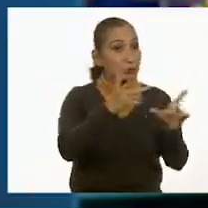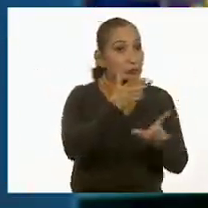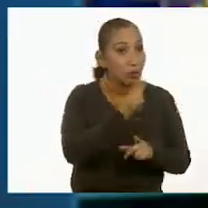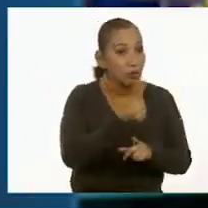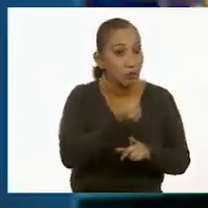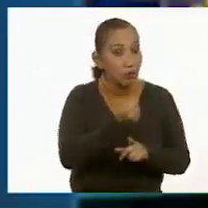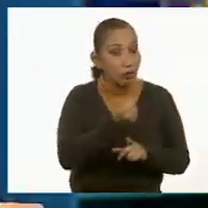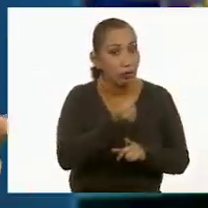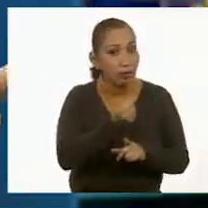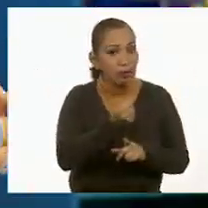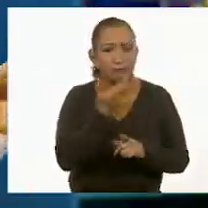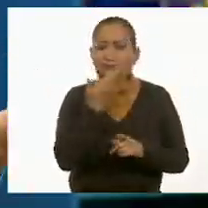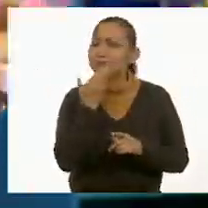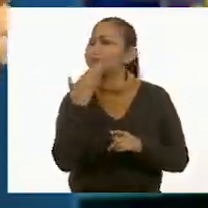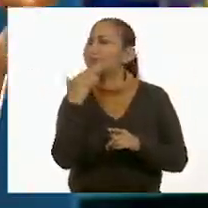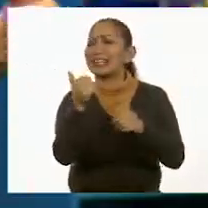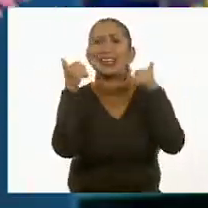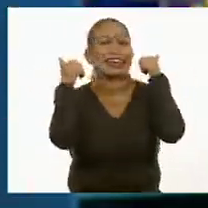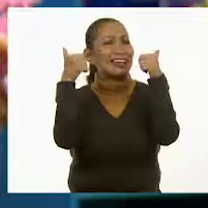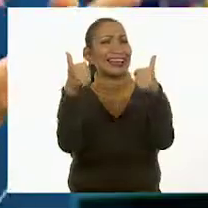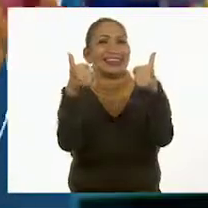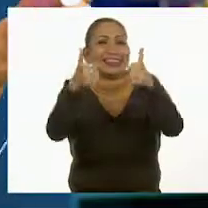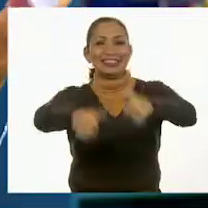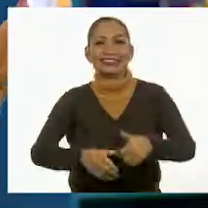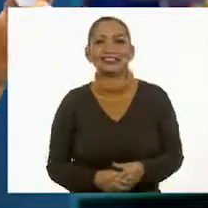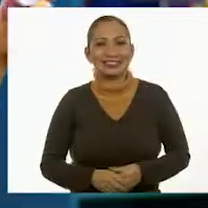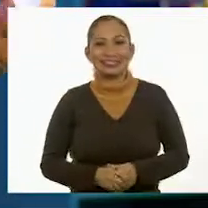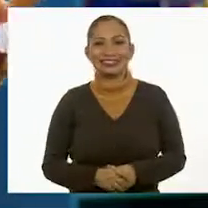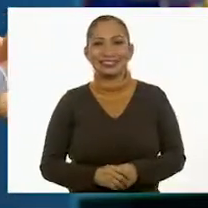¿Listo? ¡Muy bien!